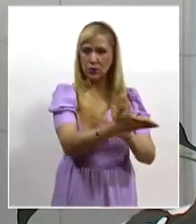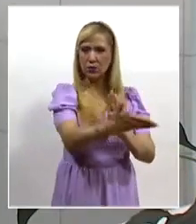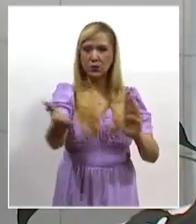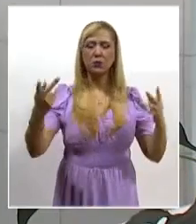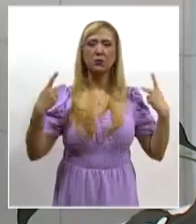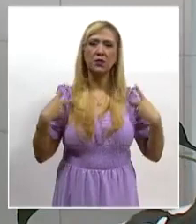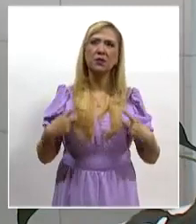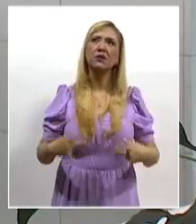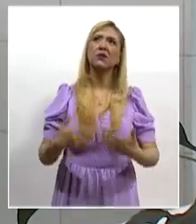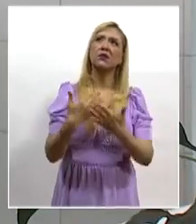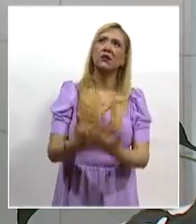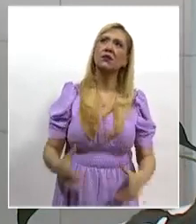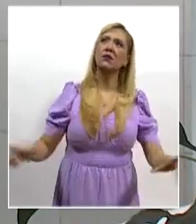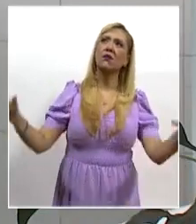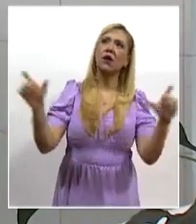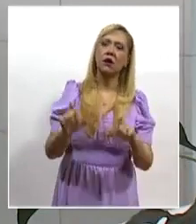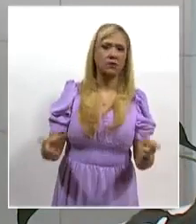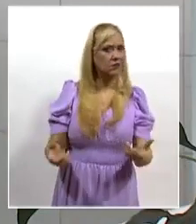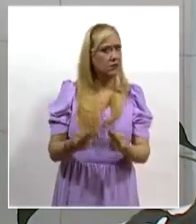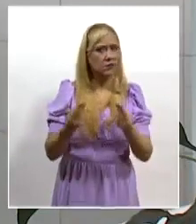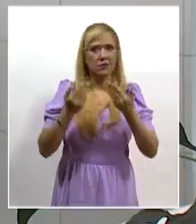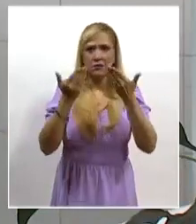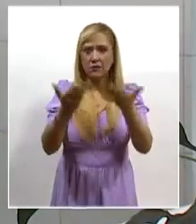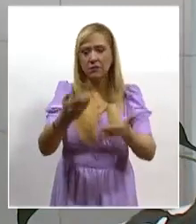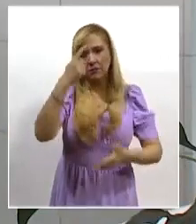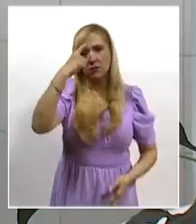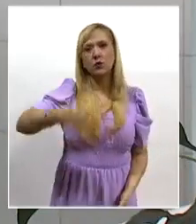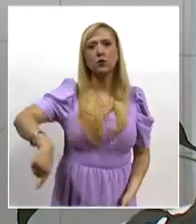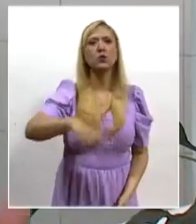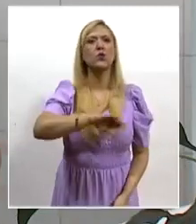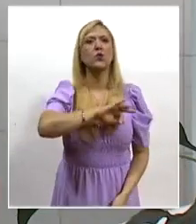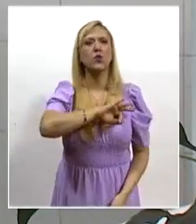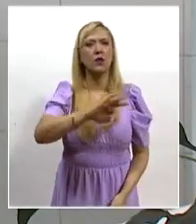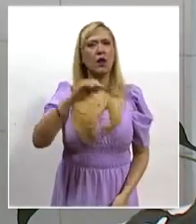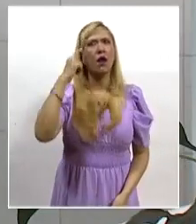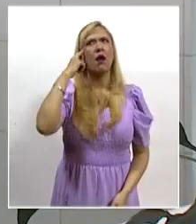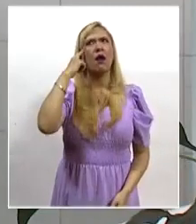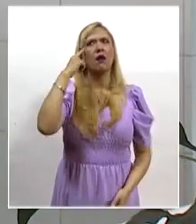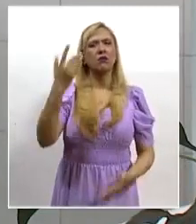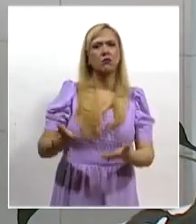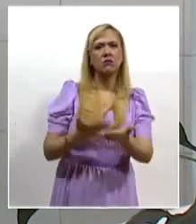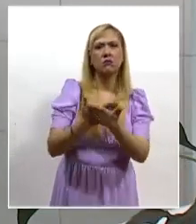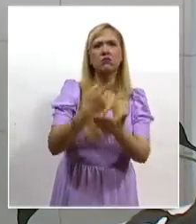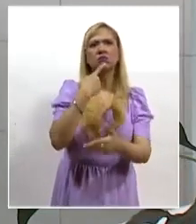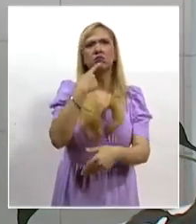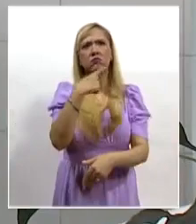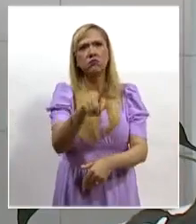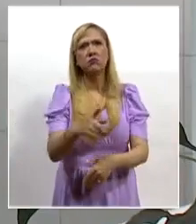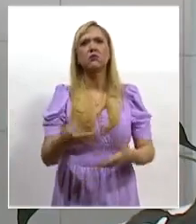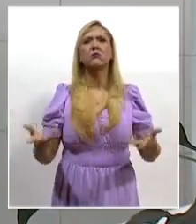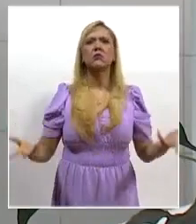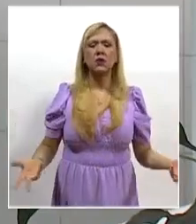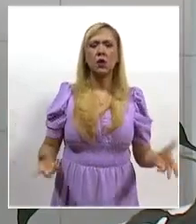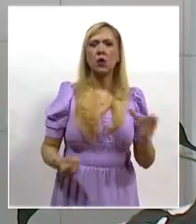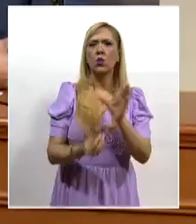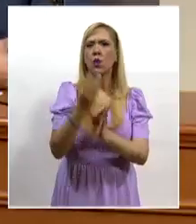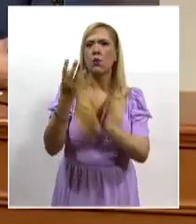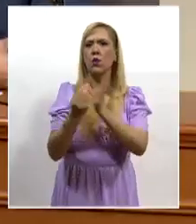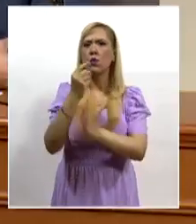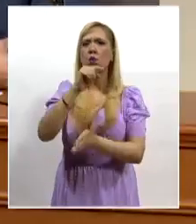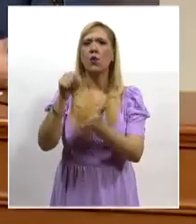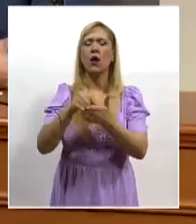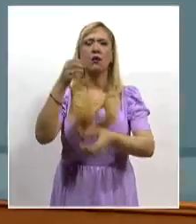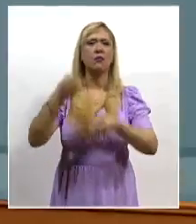afuera y ellos tengan la capacidad, la posibilidad de plantear sus casos, sus controversias en nuevos tribunales.